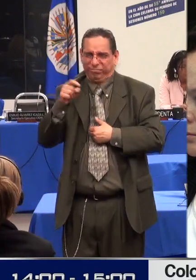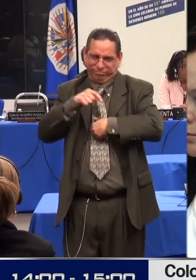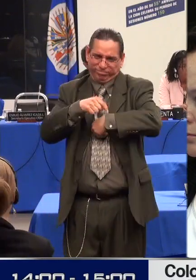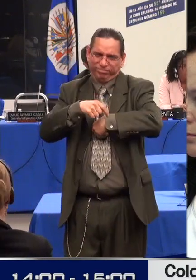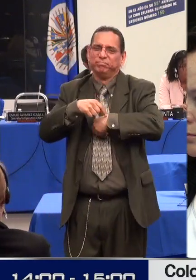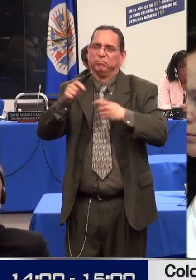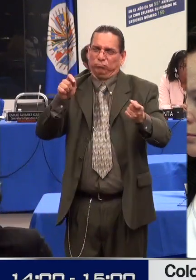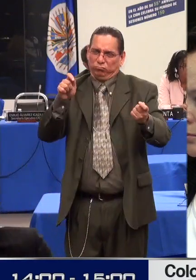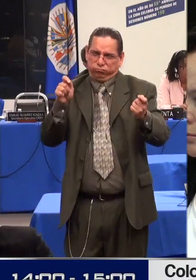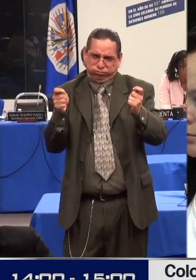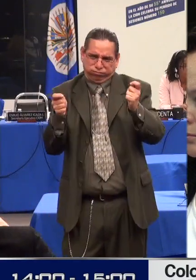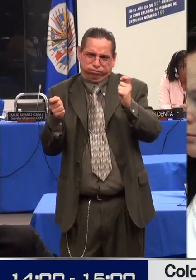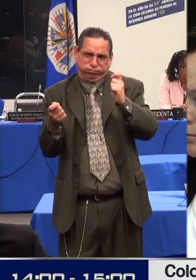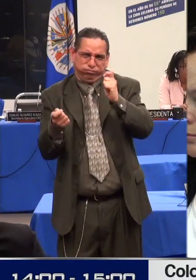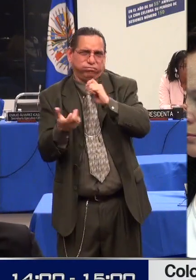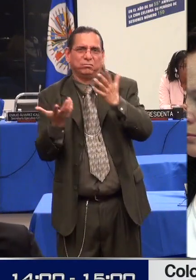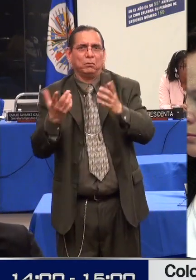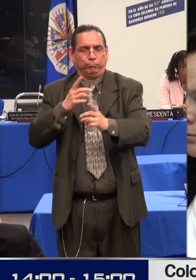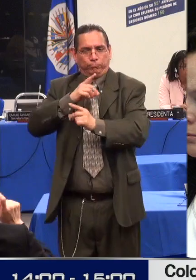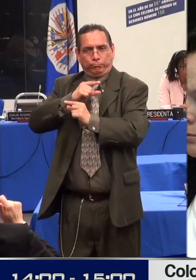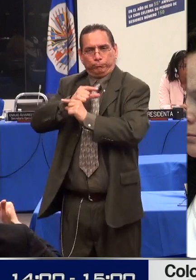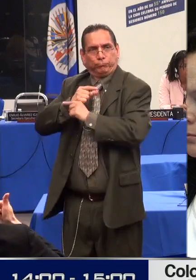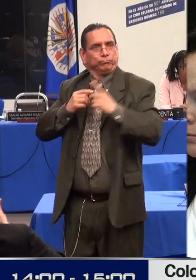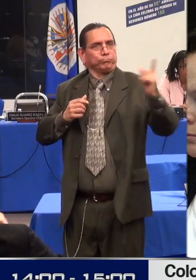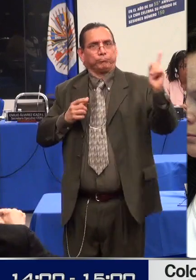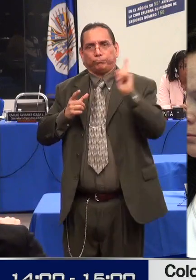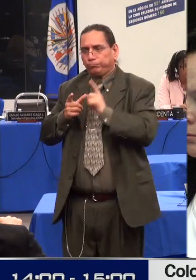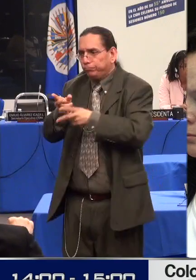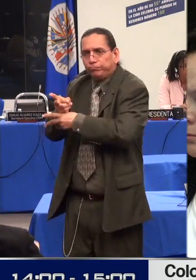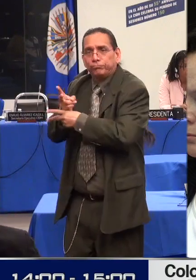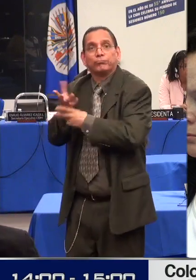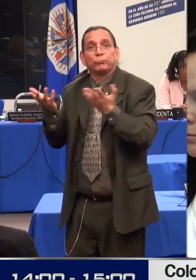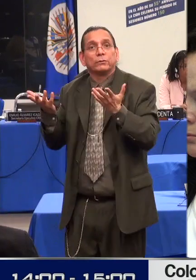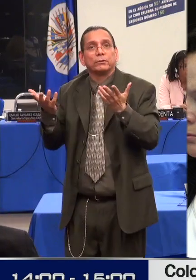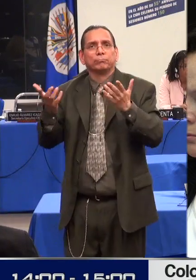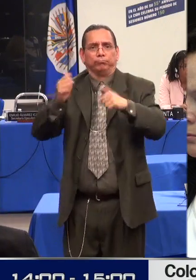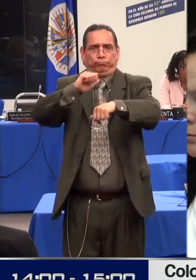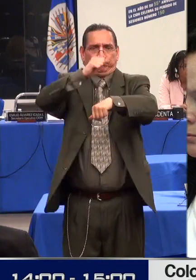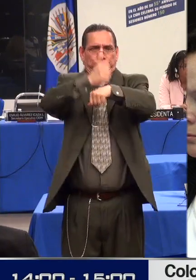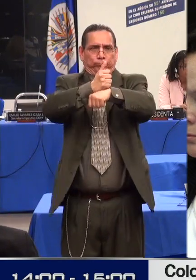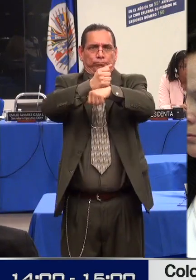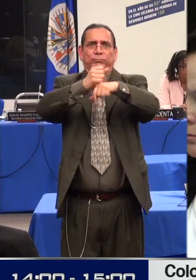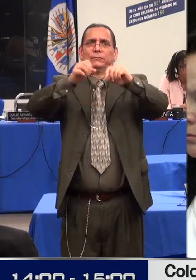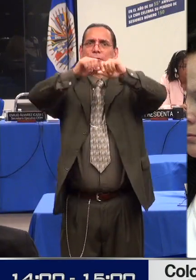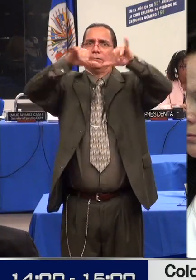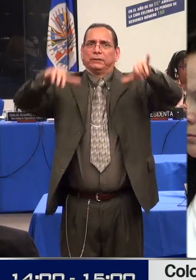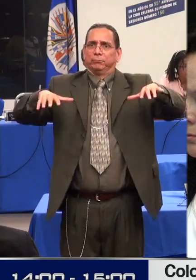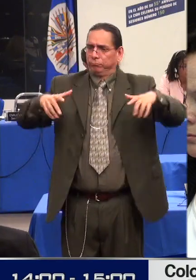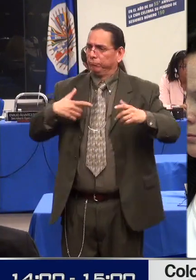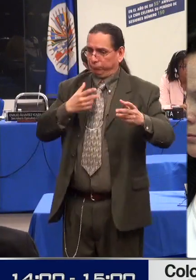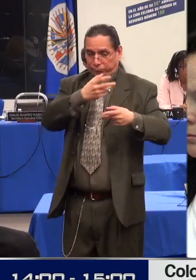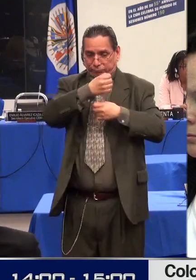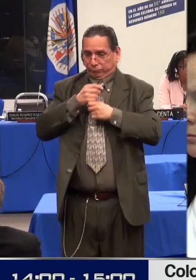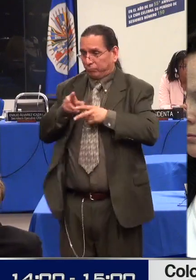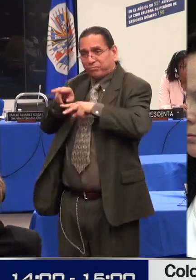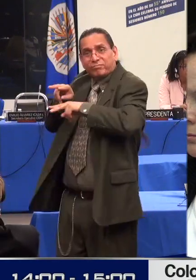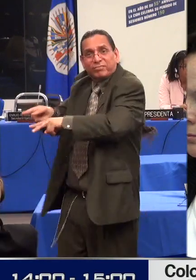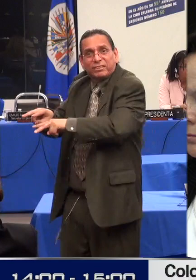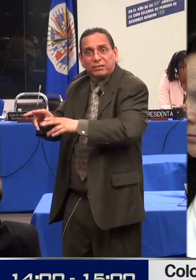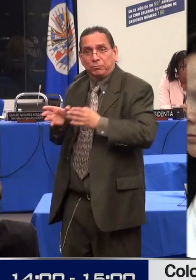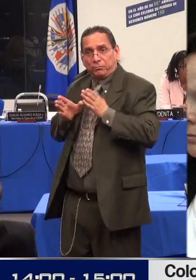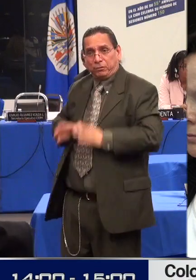sistema dirigido a fortalecer el ejercicio de la capacidad jurídica y la toma de decisiones con apoyo de las personas con discapacidad,